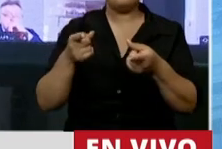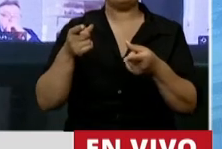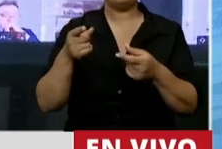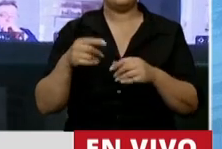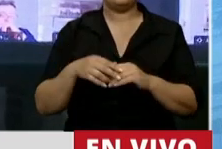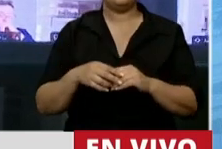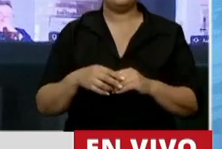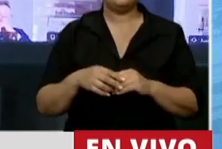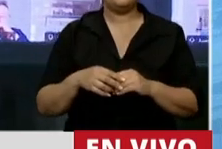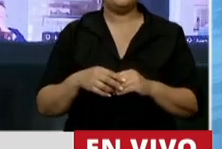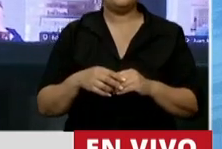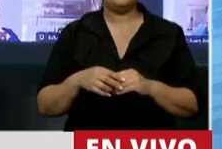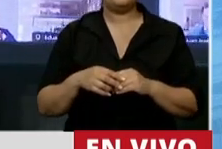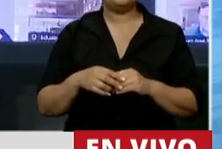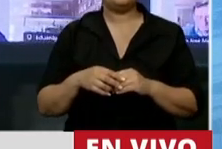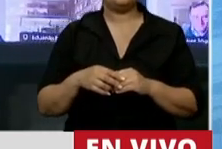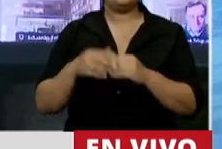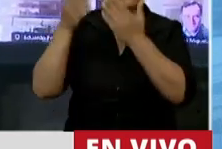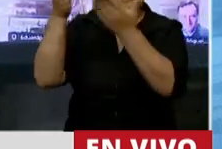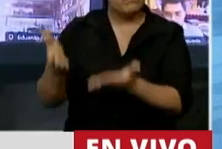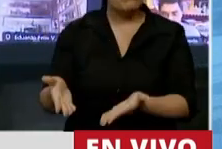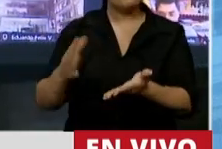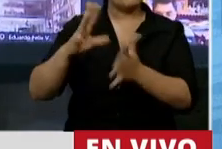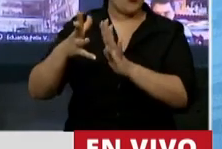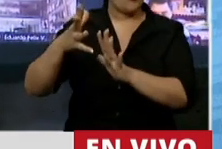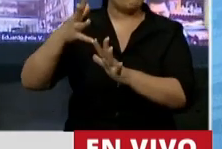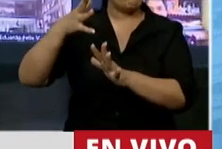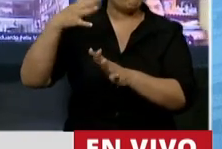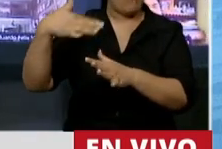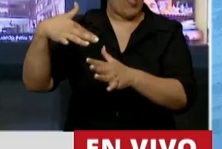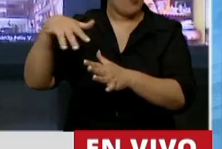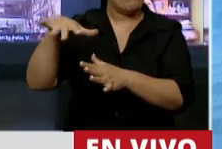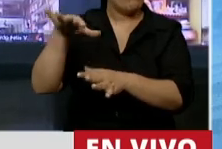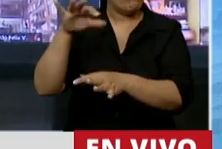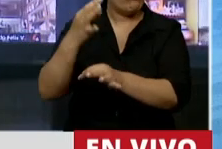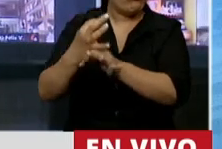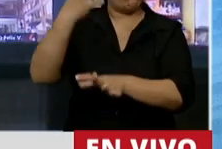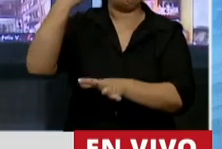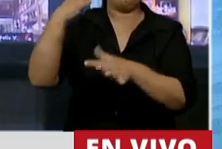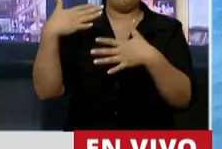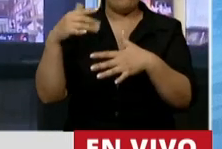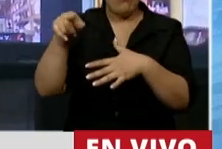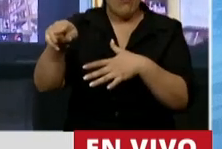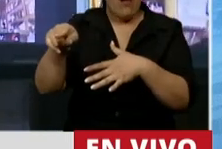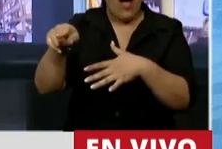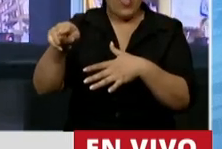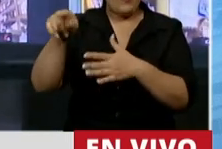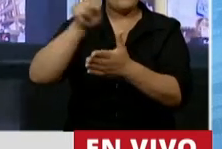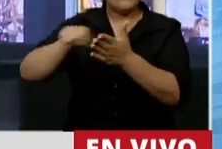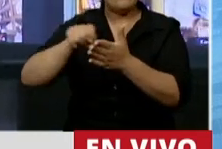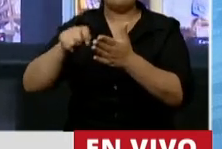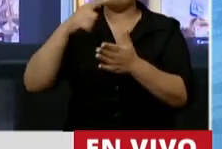porque empíricamente comprobaban esa obra el efecto perjudicial que tenían los